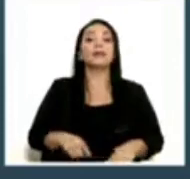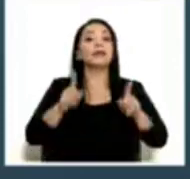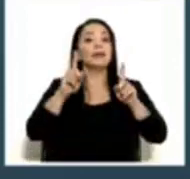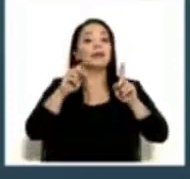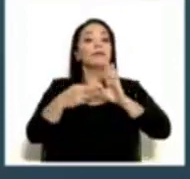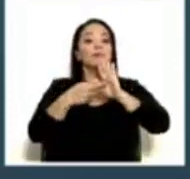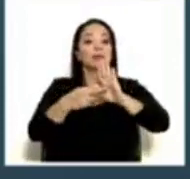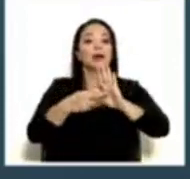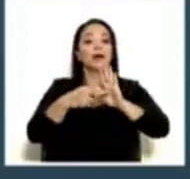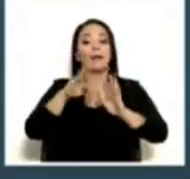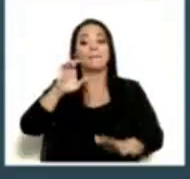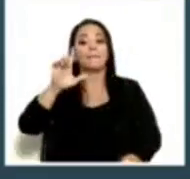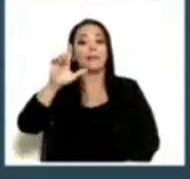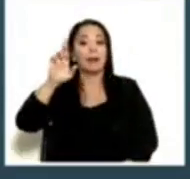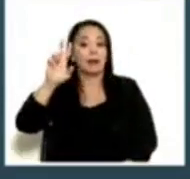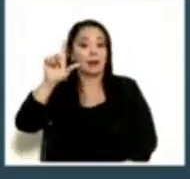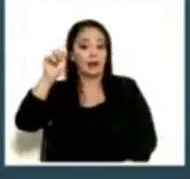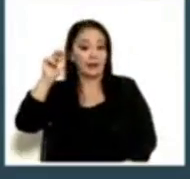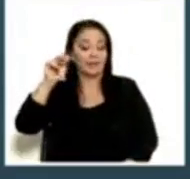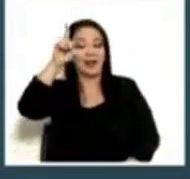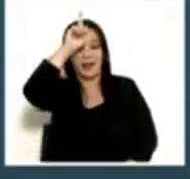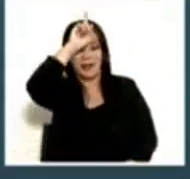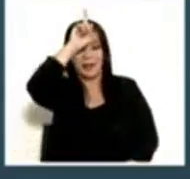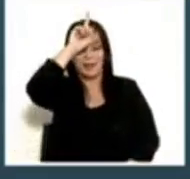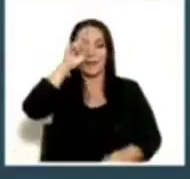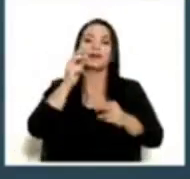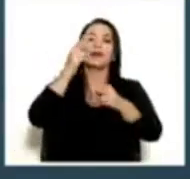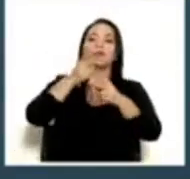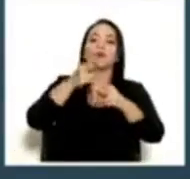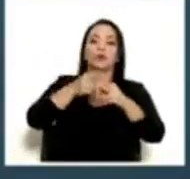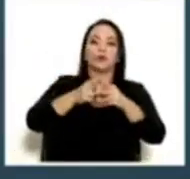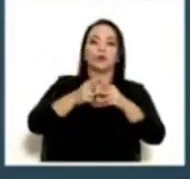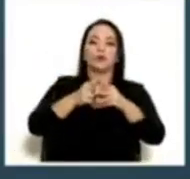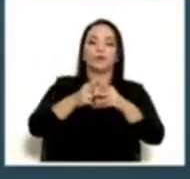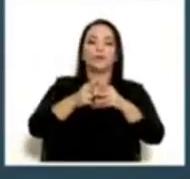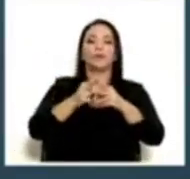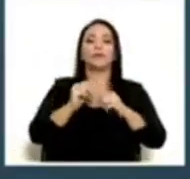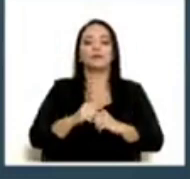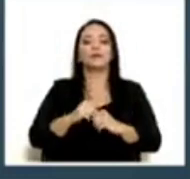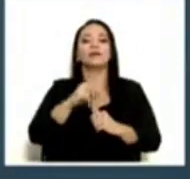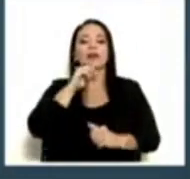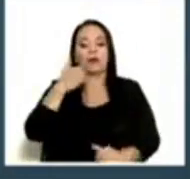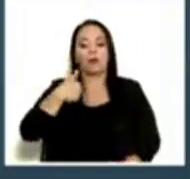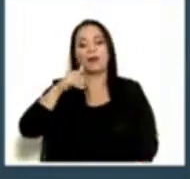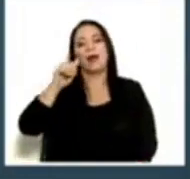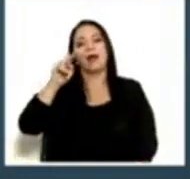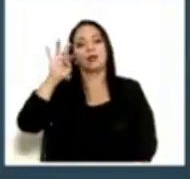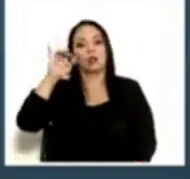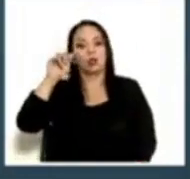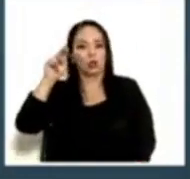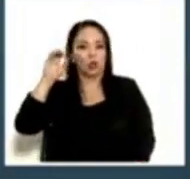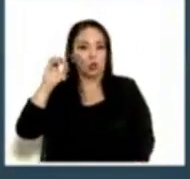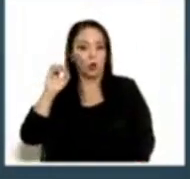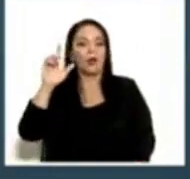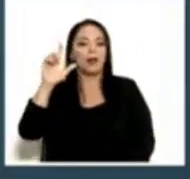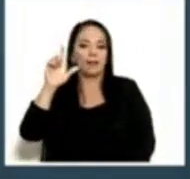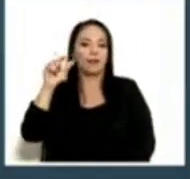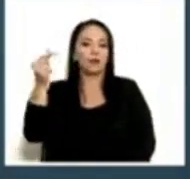Berlín, Alemania, estaríamos designando a don Antonio Lehmann Gutiérrez,